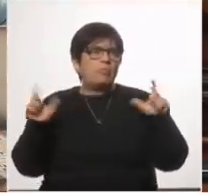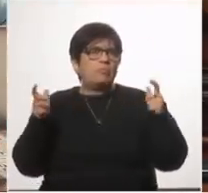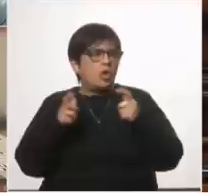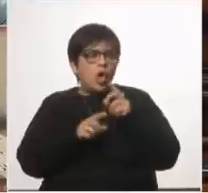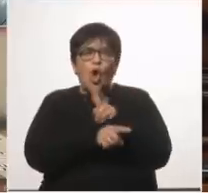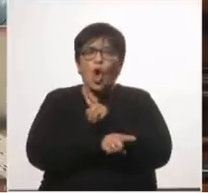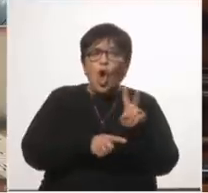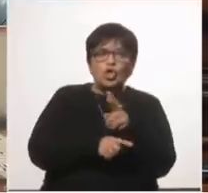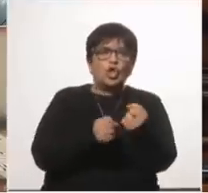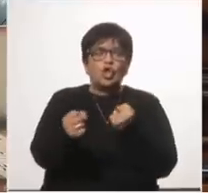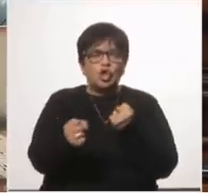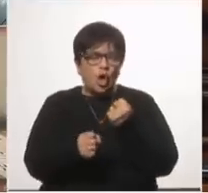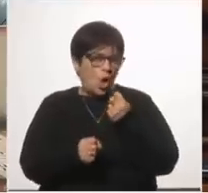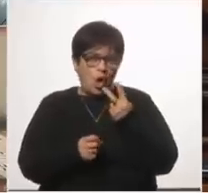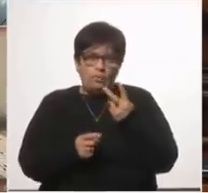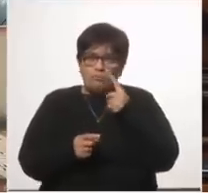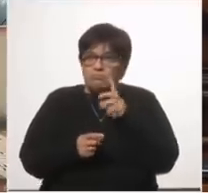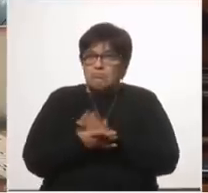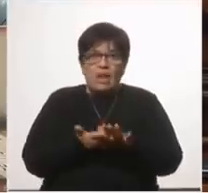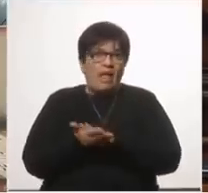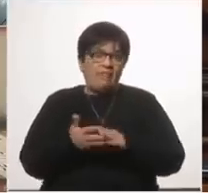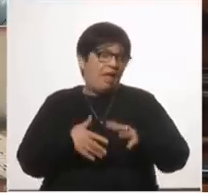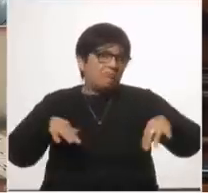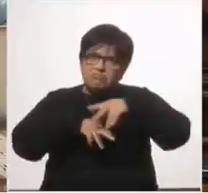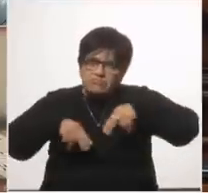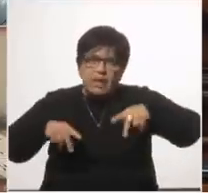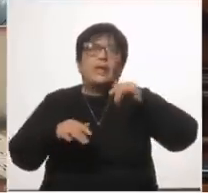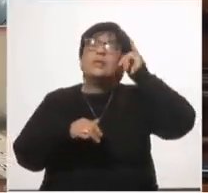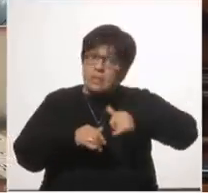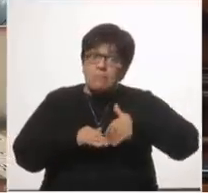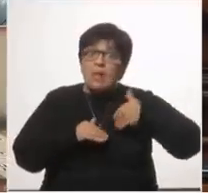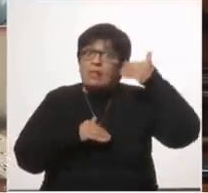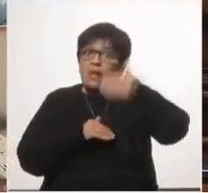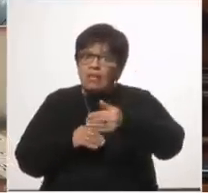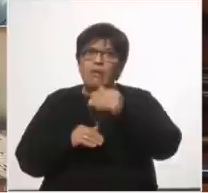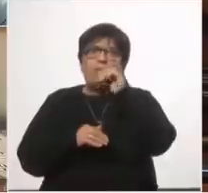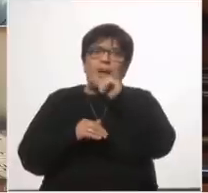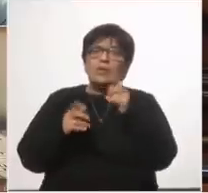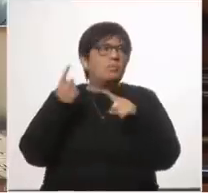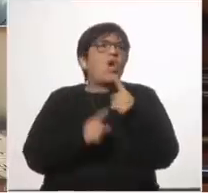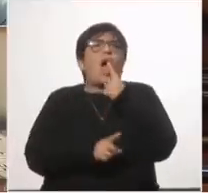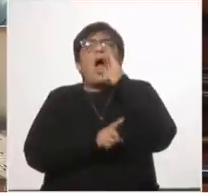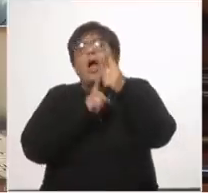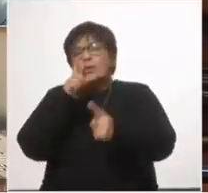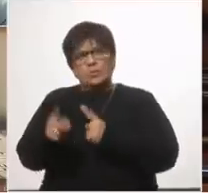movilidad? Otra pregunta ¿por qué en marzo sí se tomaron pero sólo se tomaron algunas? ¿por qué no se